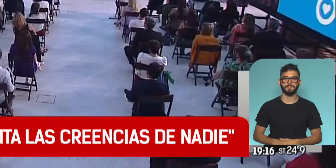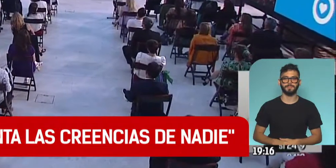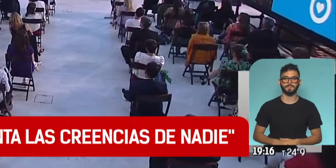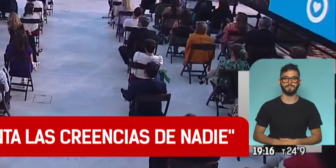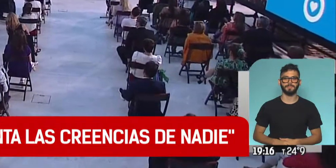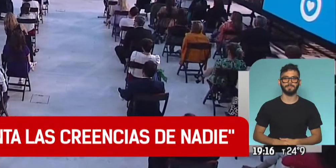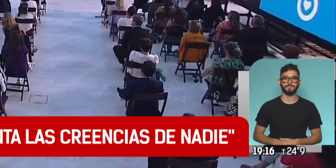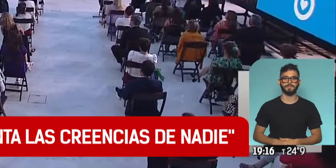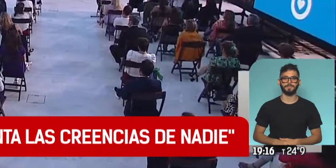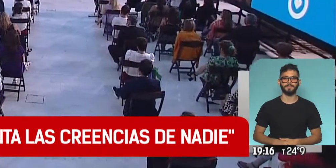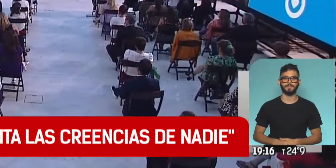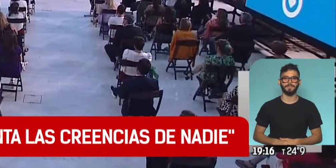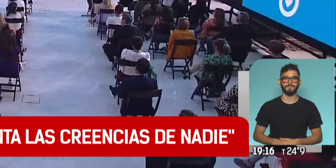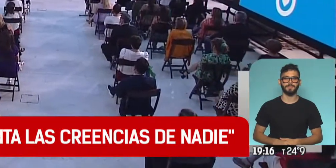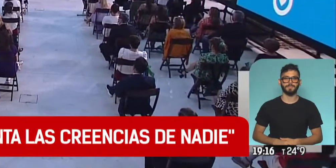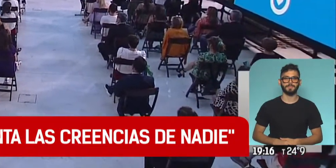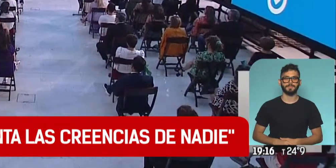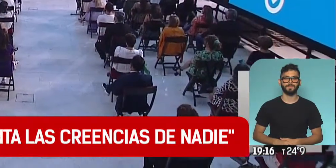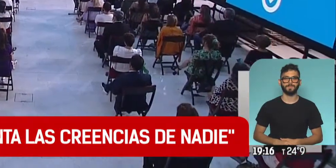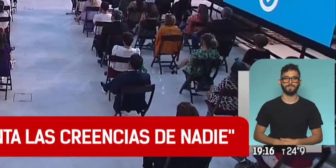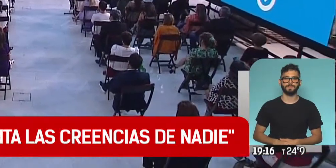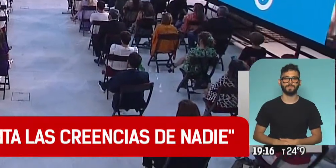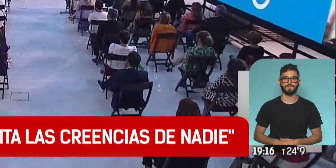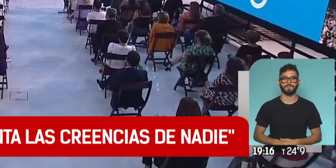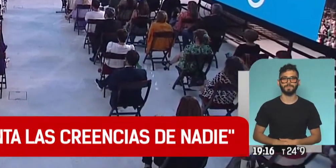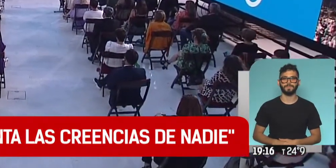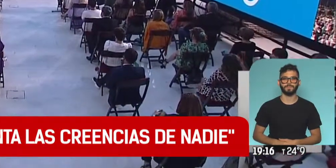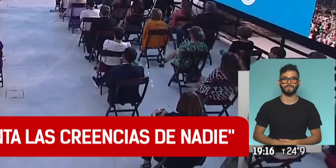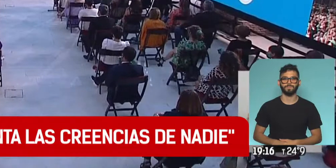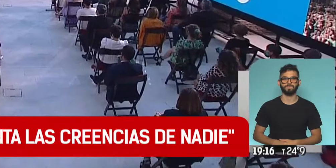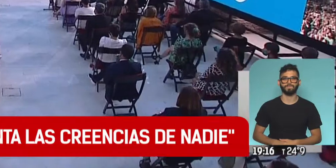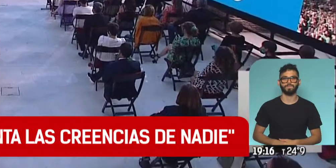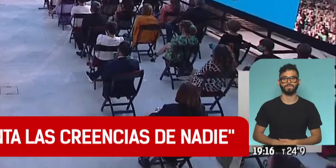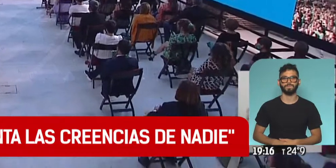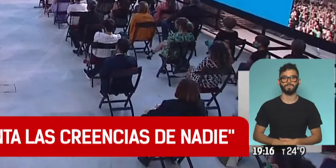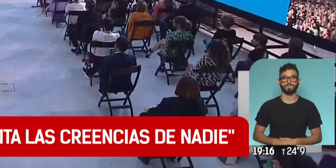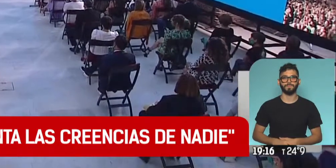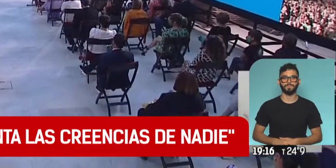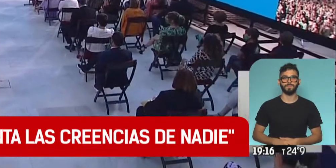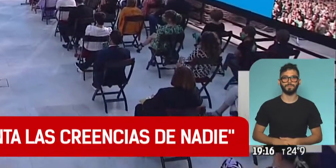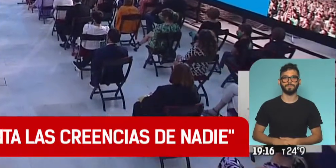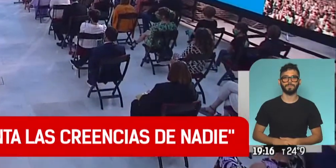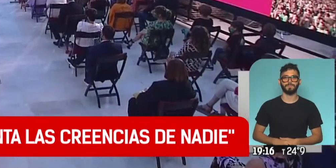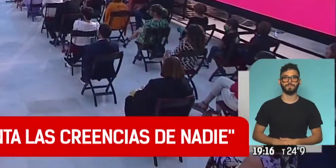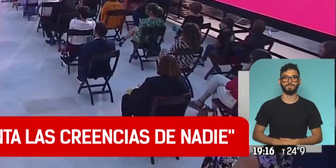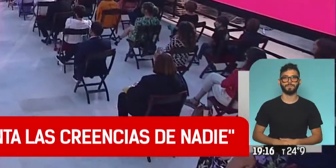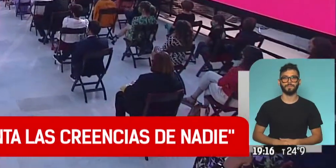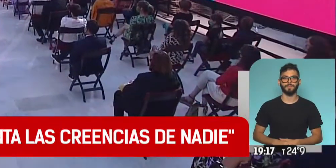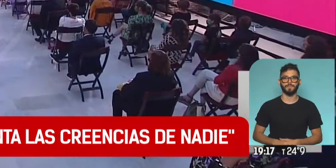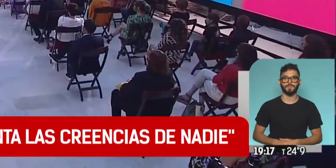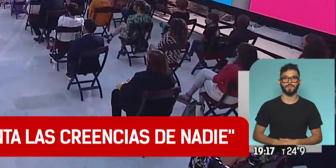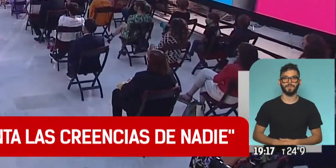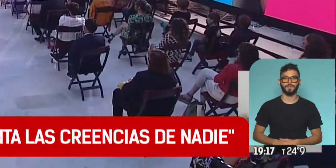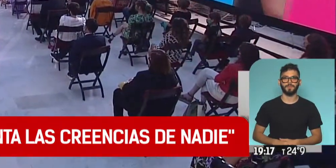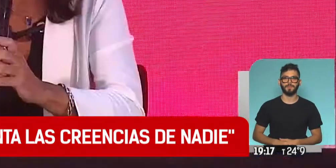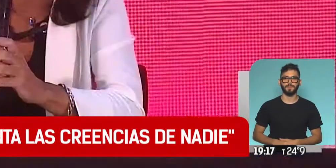hasta ahora, que es el aborto clandestino. Allí han dejado su vida más de